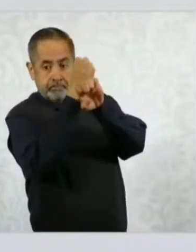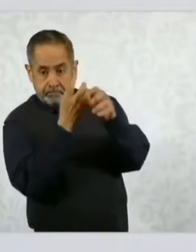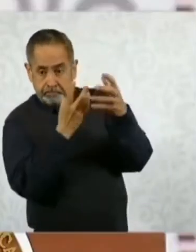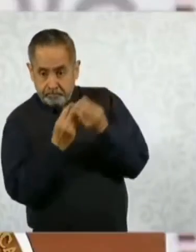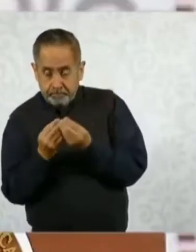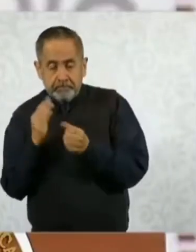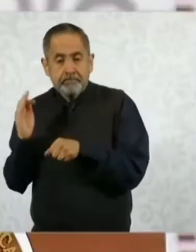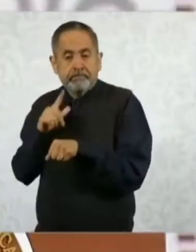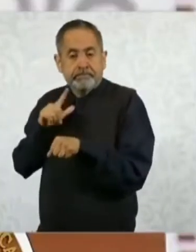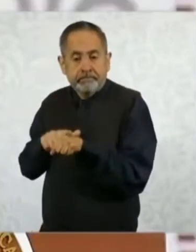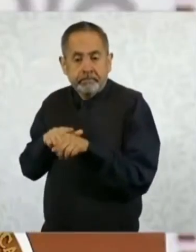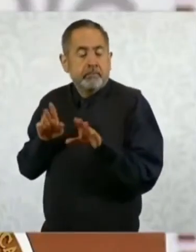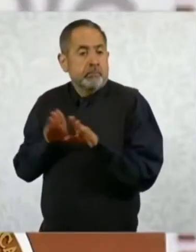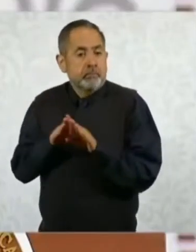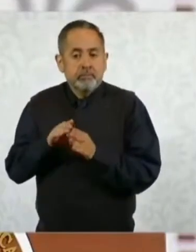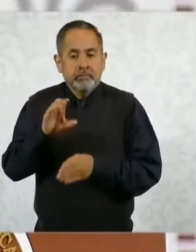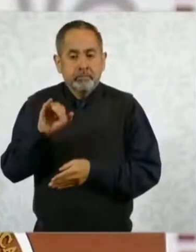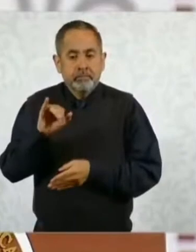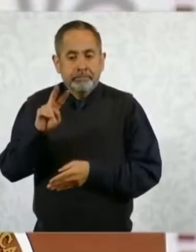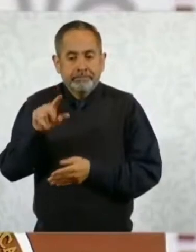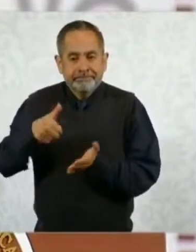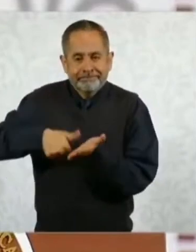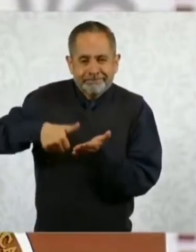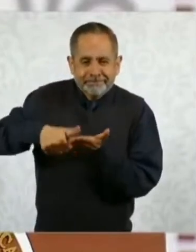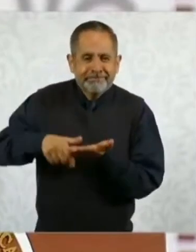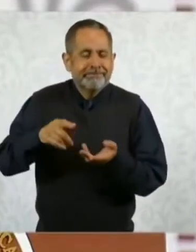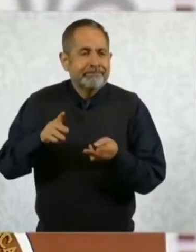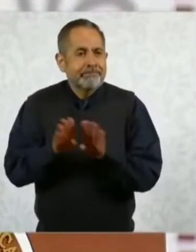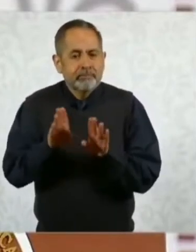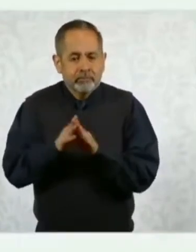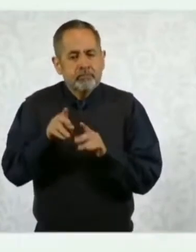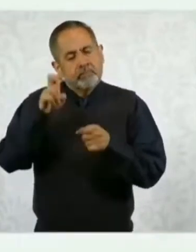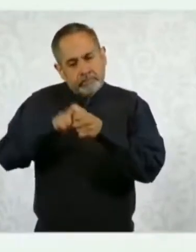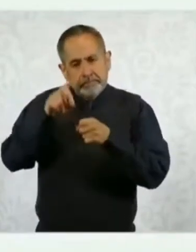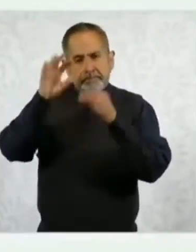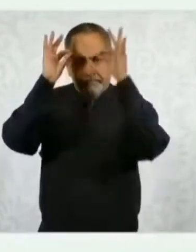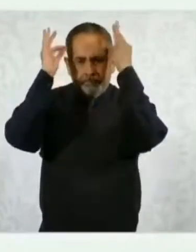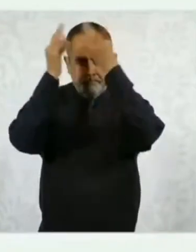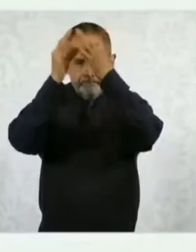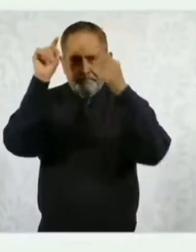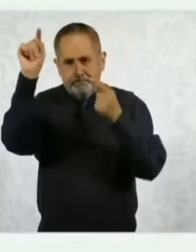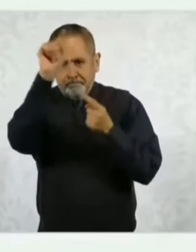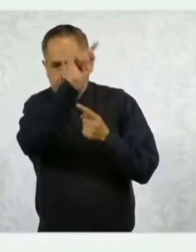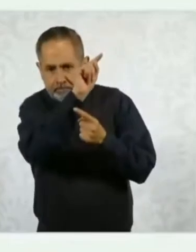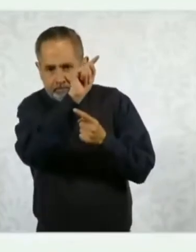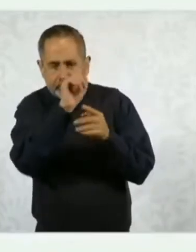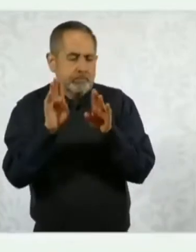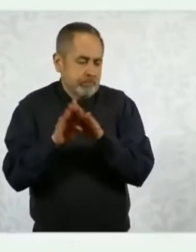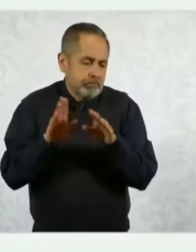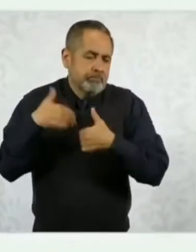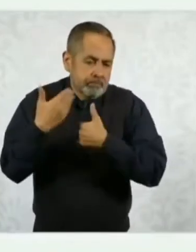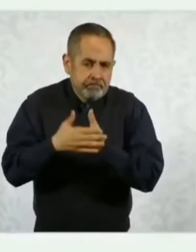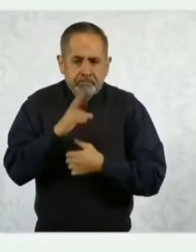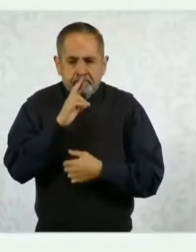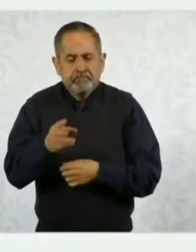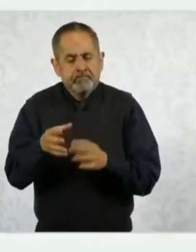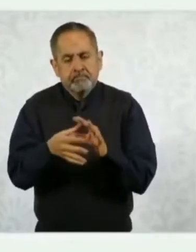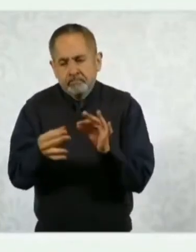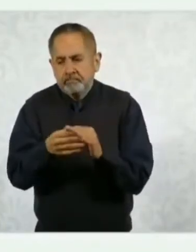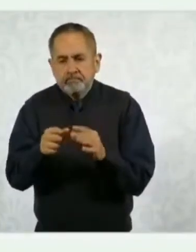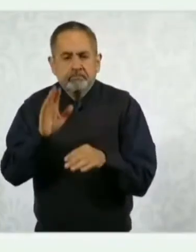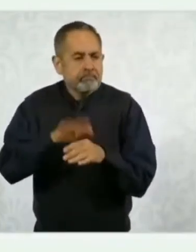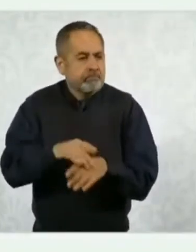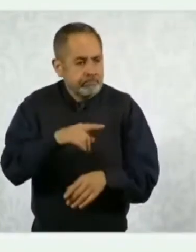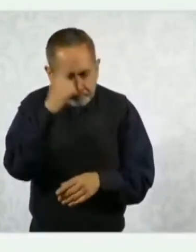sus registros civiles y otros servicios que dan para que sean eficientes esos servicios en los consulados